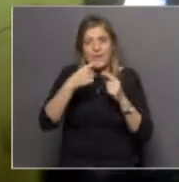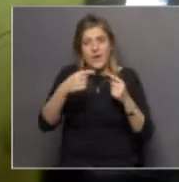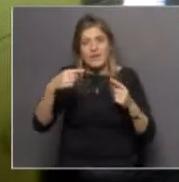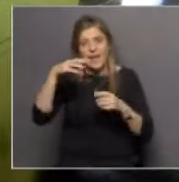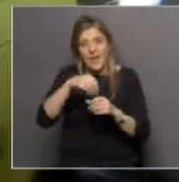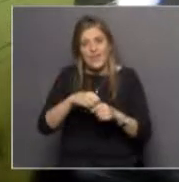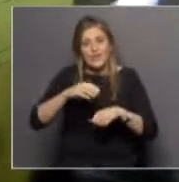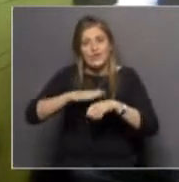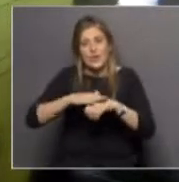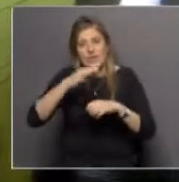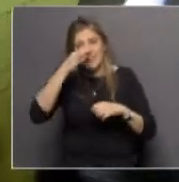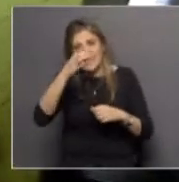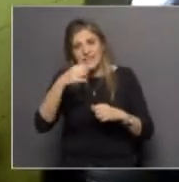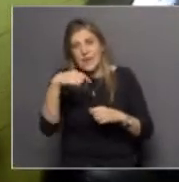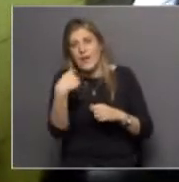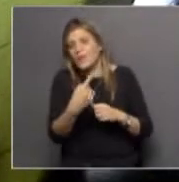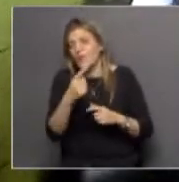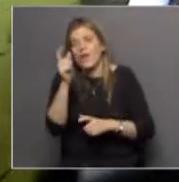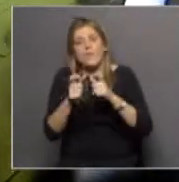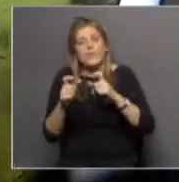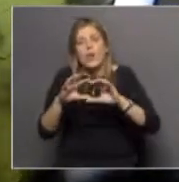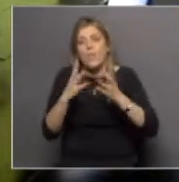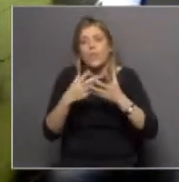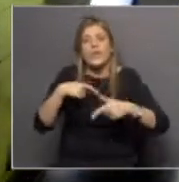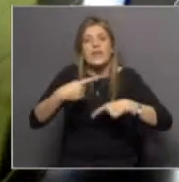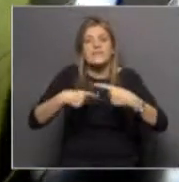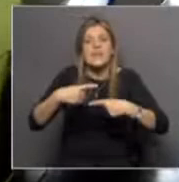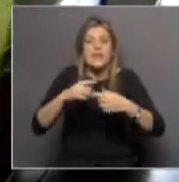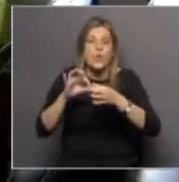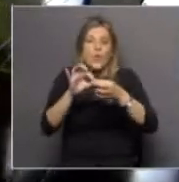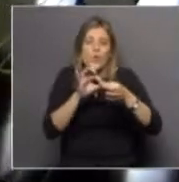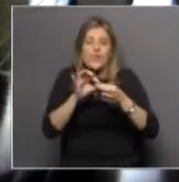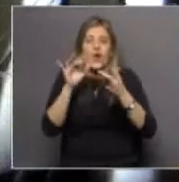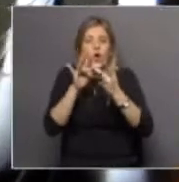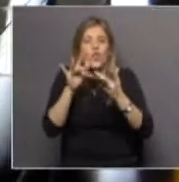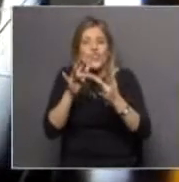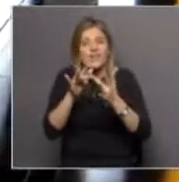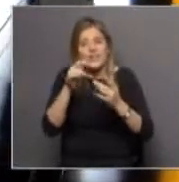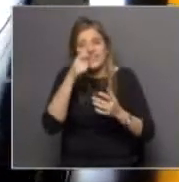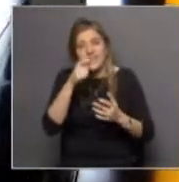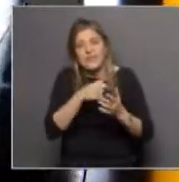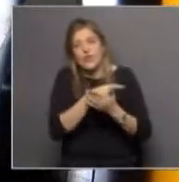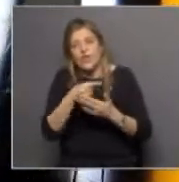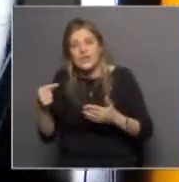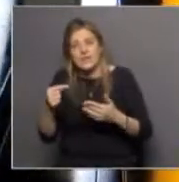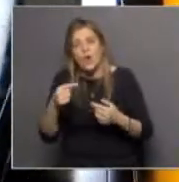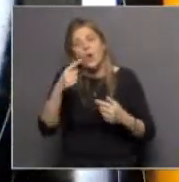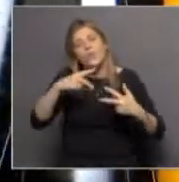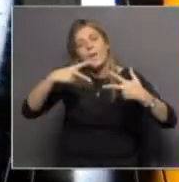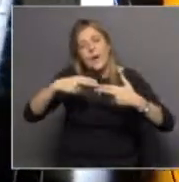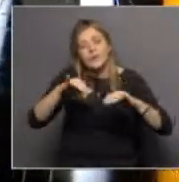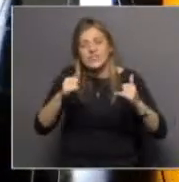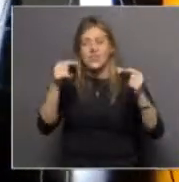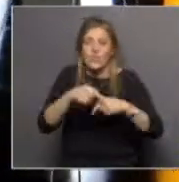de sobreciencia a disposición de todo el mundo para seguir manteniéndonos unidos y en contacto a lo largo de toda la semana nueva pausa